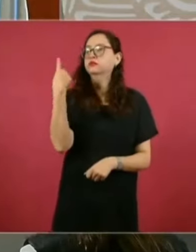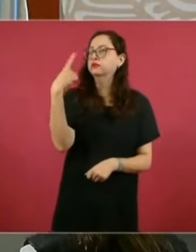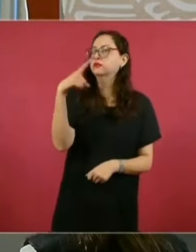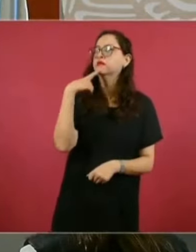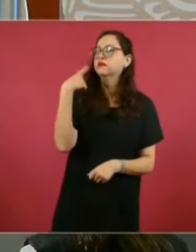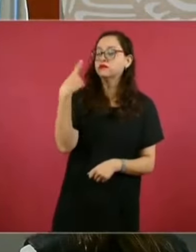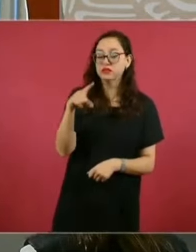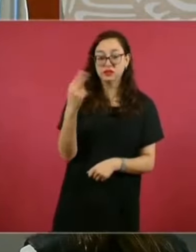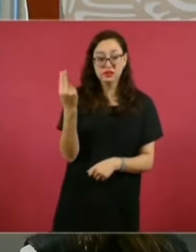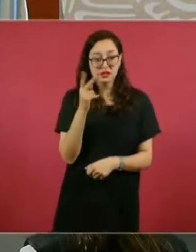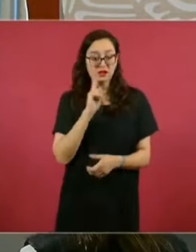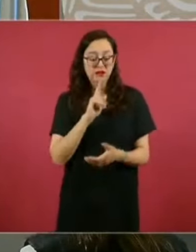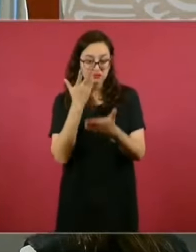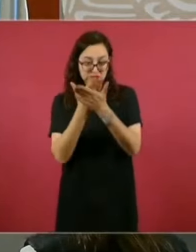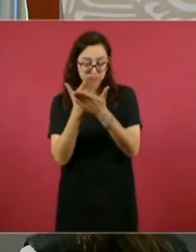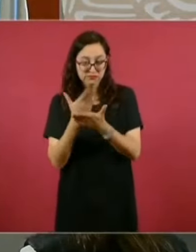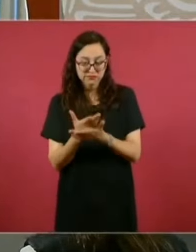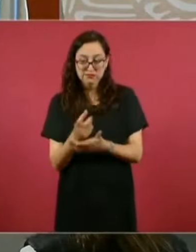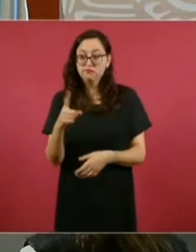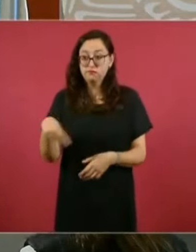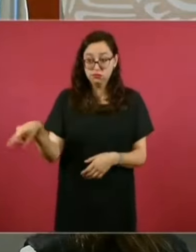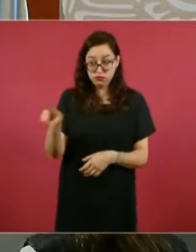hay ni habrá impunidad.